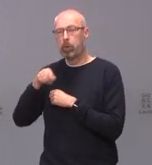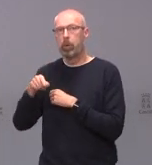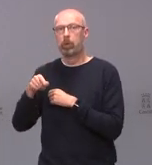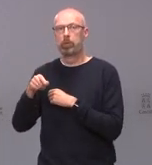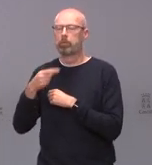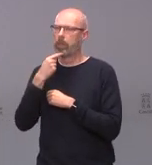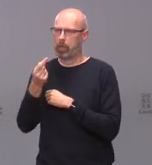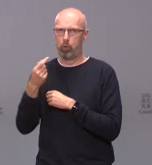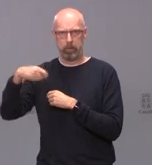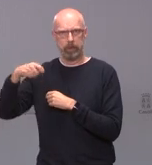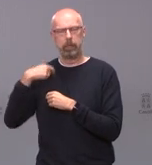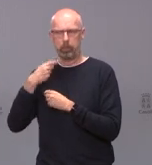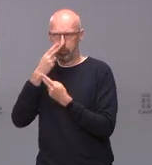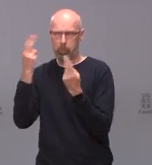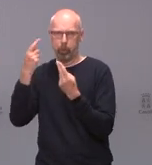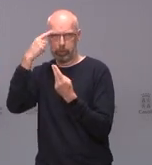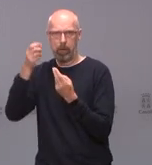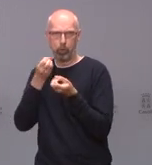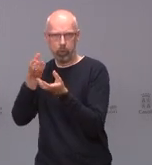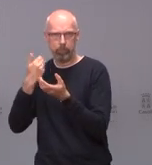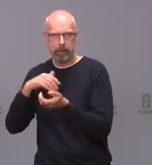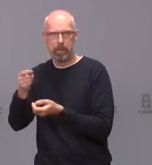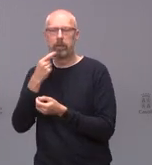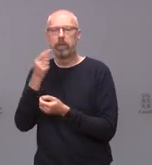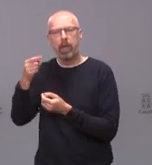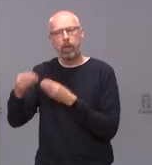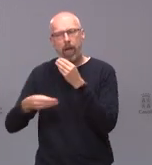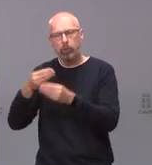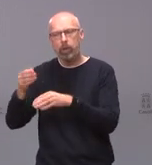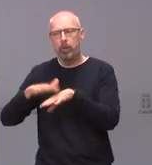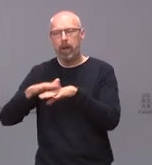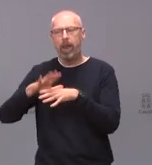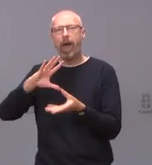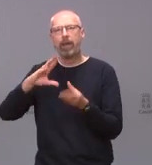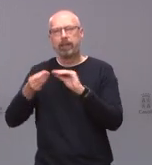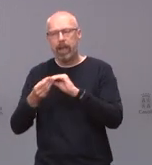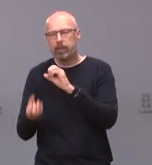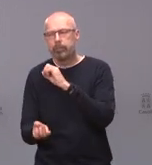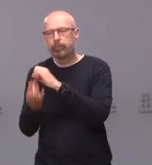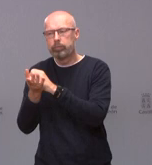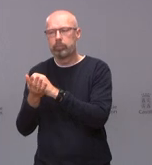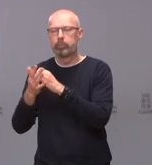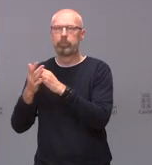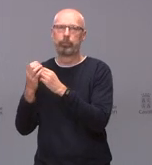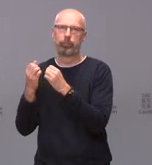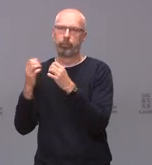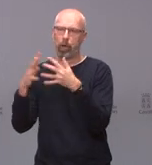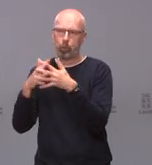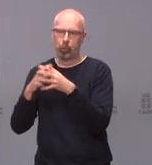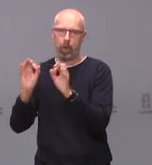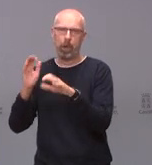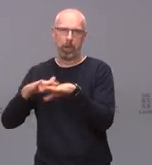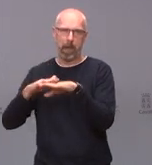público y notorio y conocido los medios de comunicación está realizando una serie de actuaciones para dotarse de la estructura que permita cumplir con estos